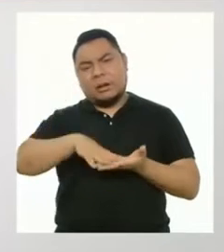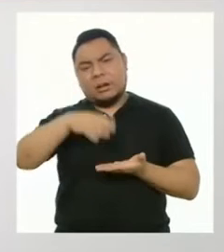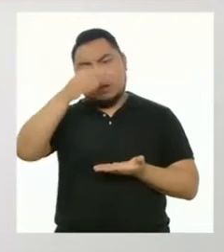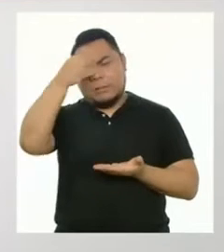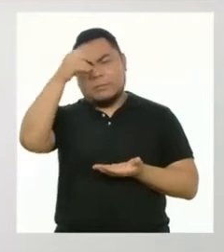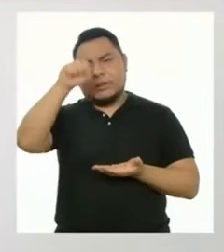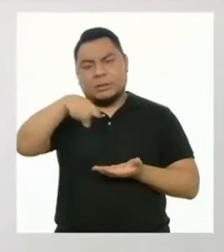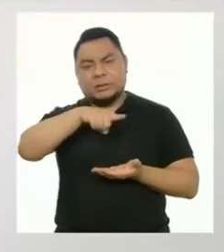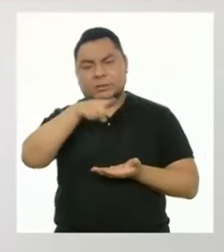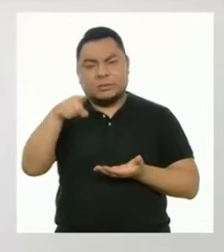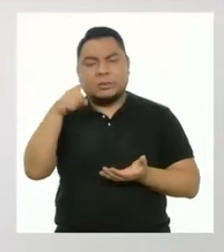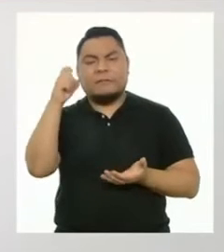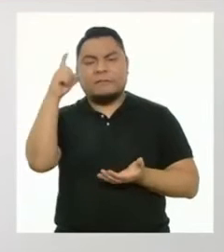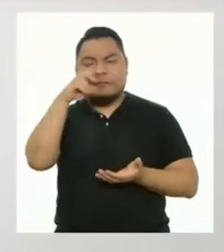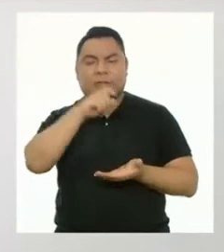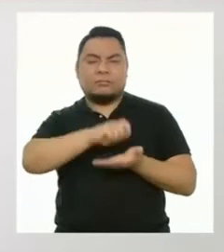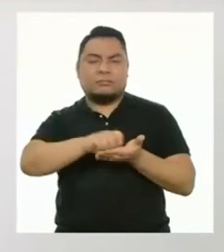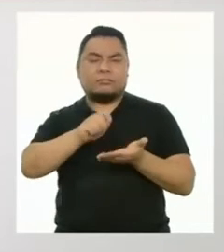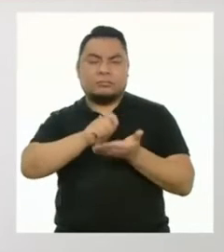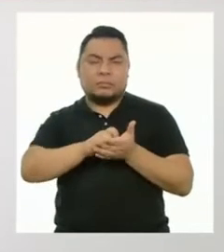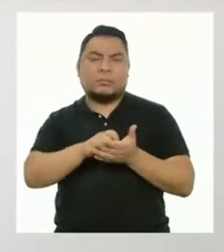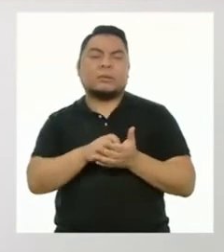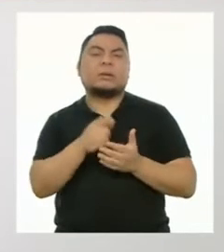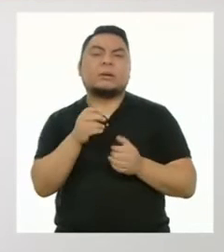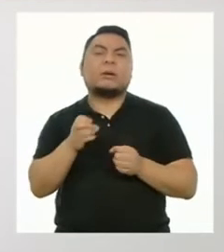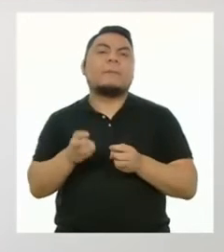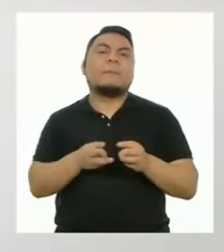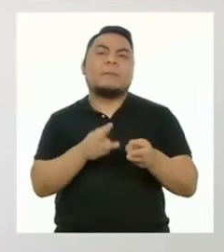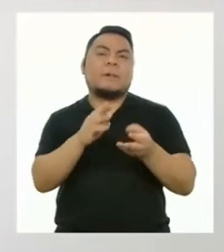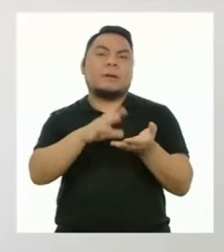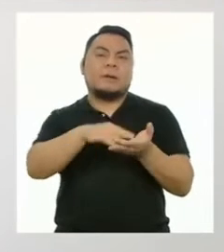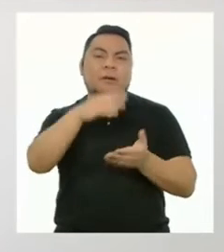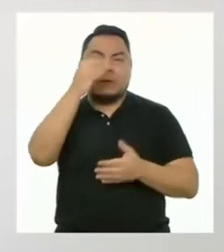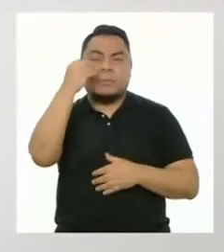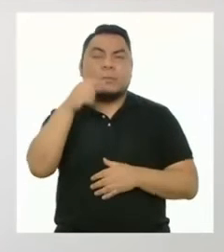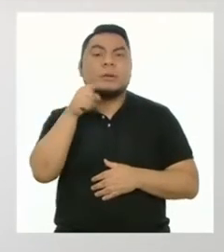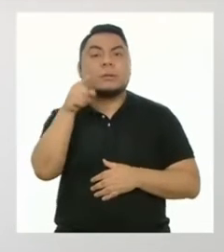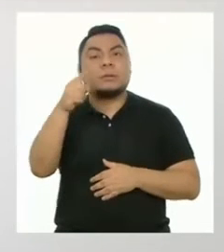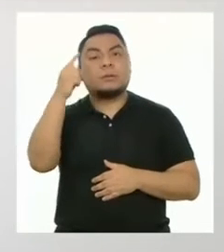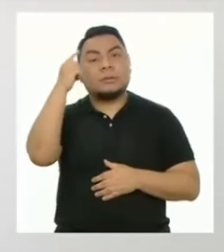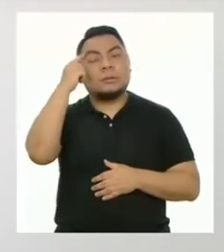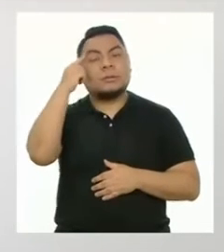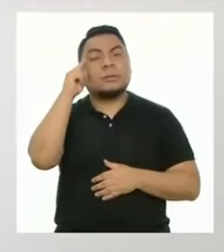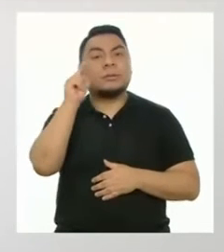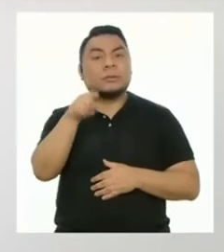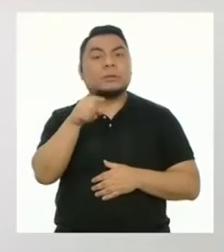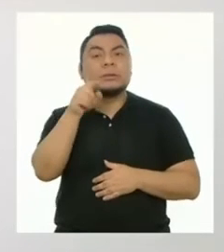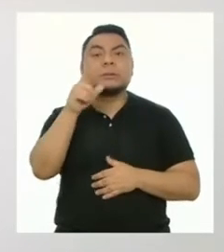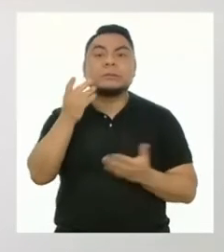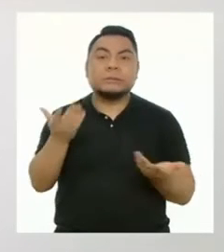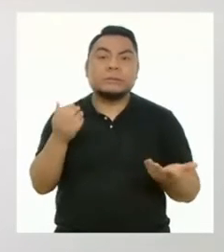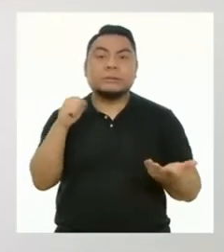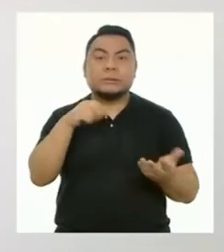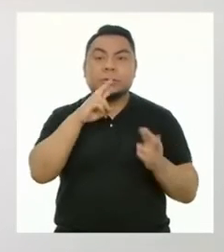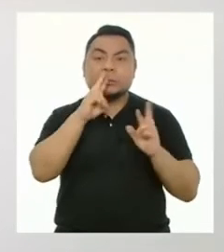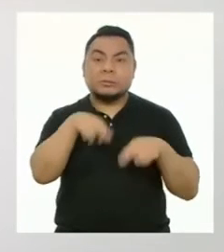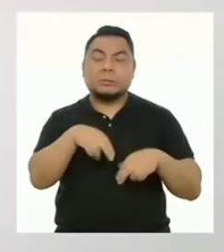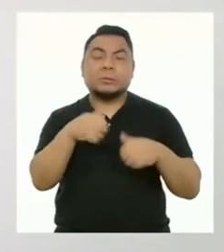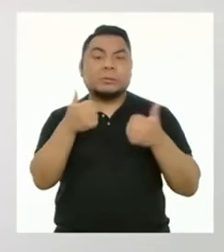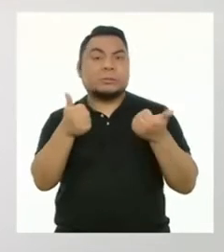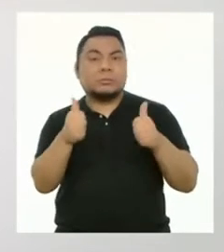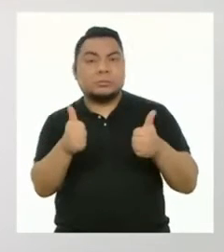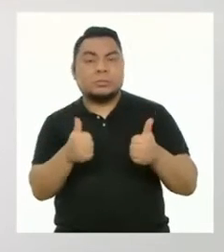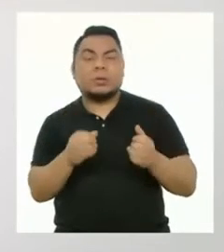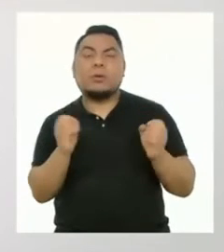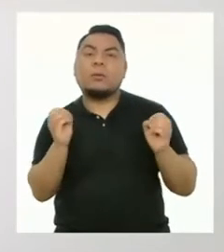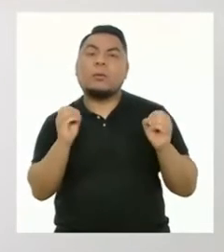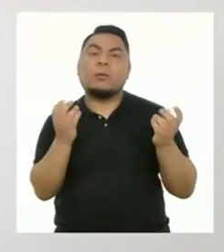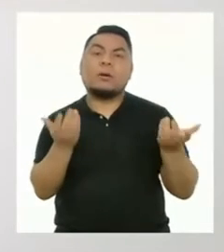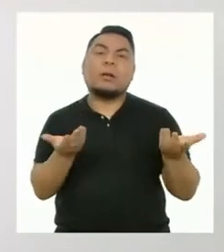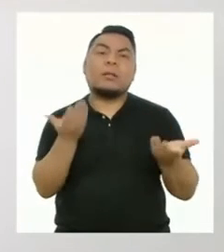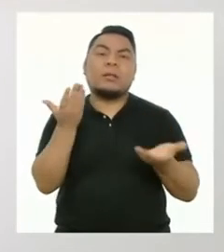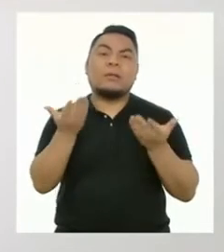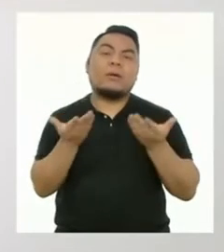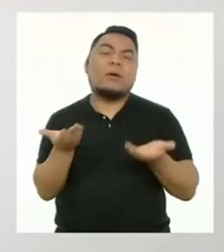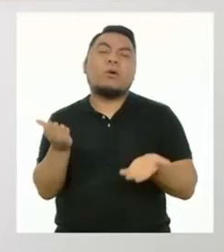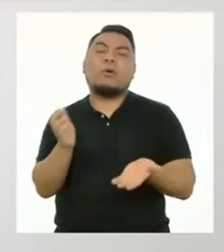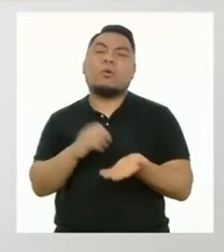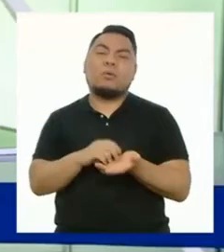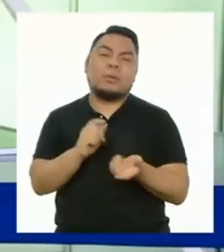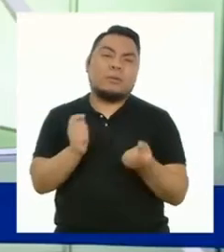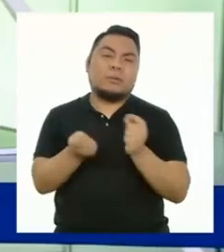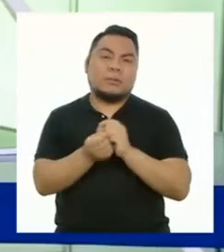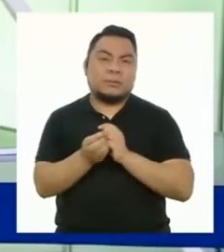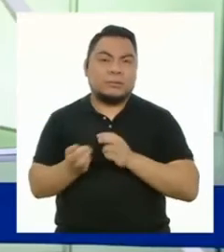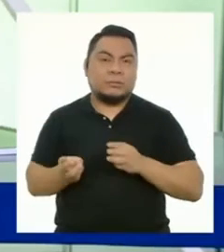necesario revisar sus estrategias y técnicas de aprendizaje y darse cuenta si les están dando resultados o tal vez deben